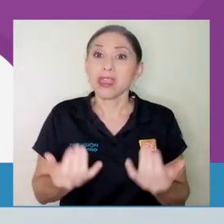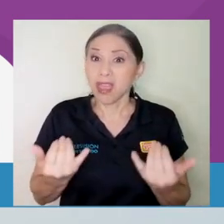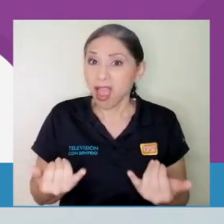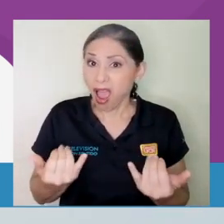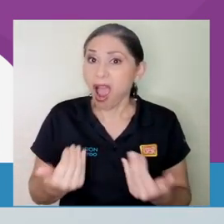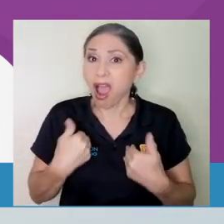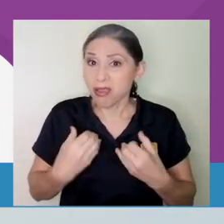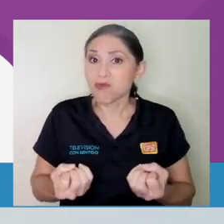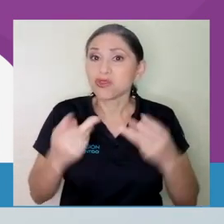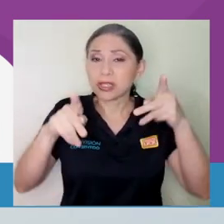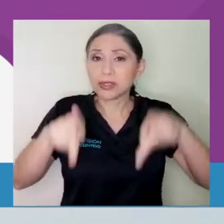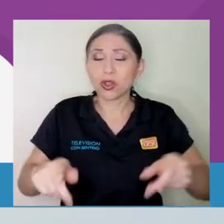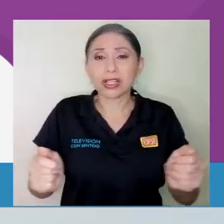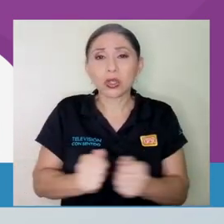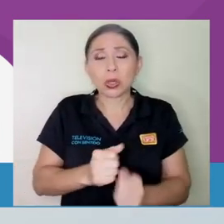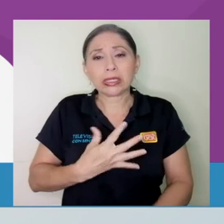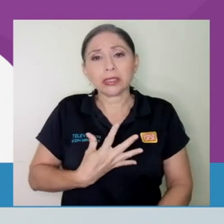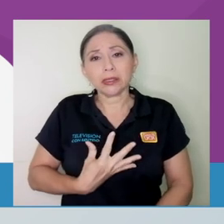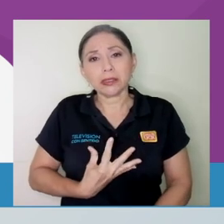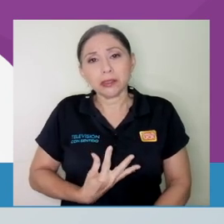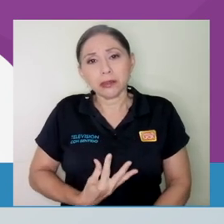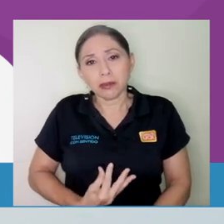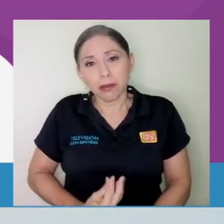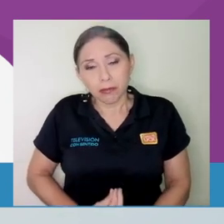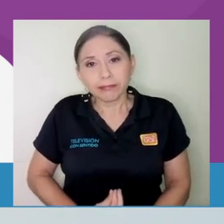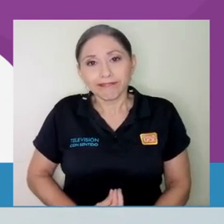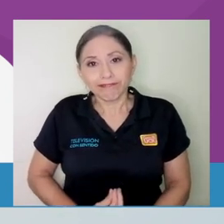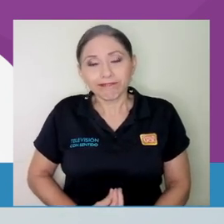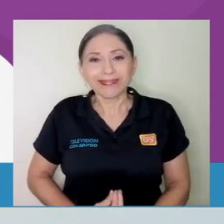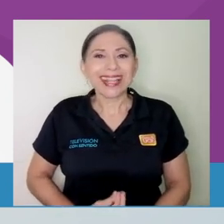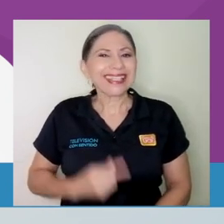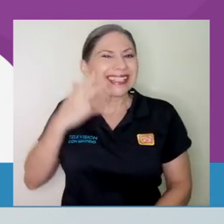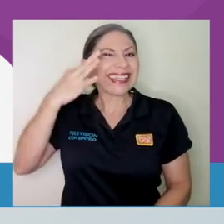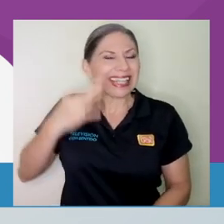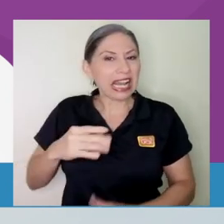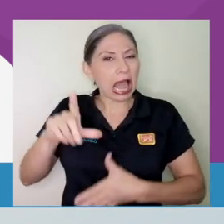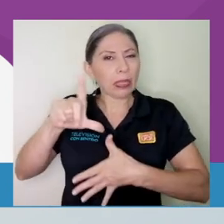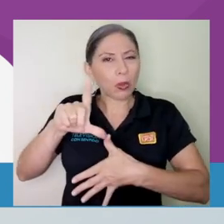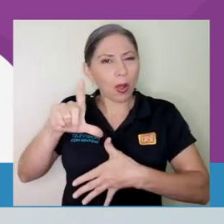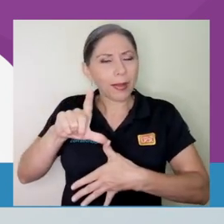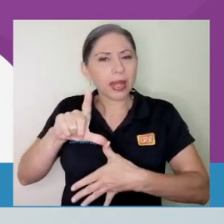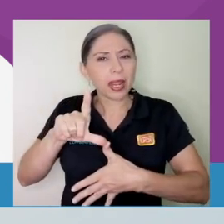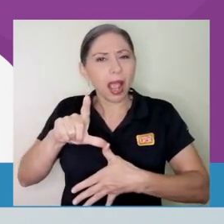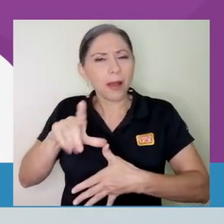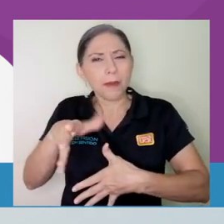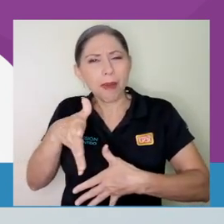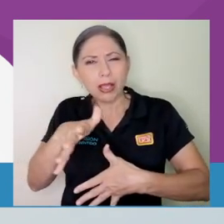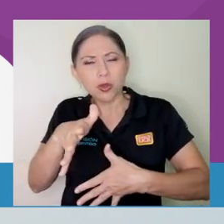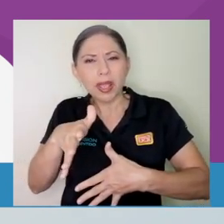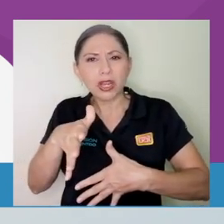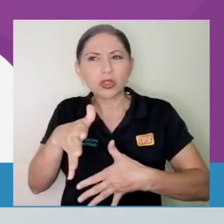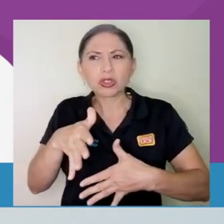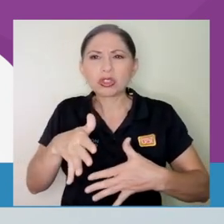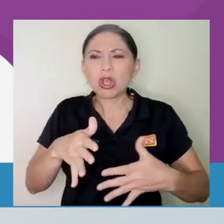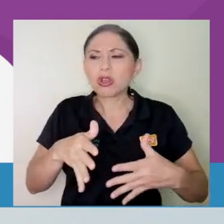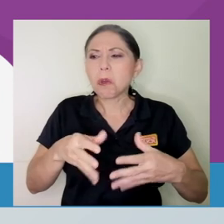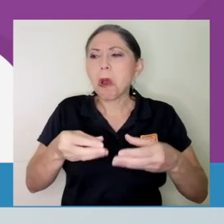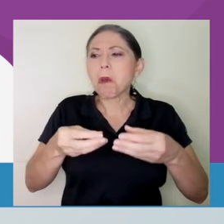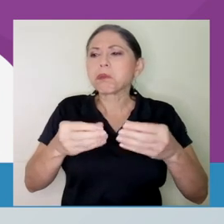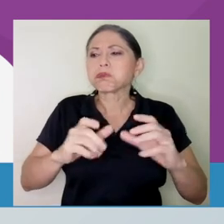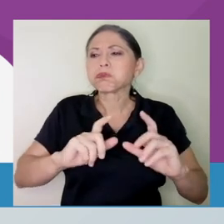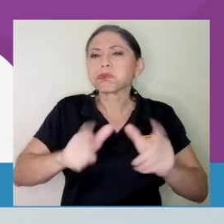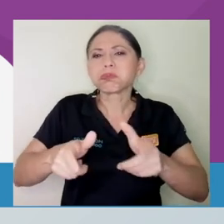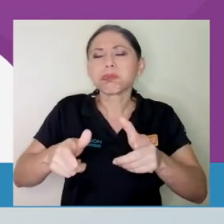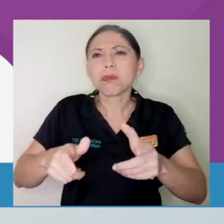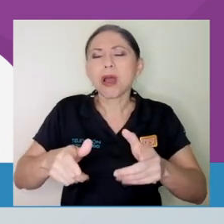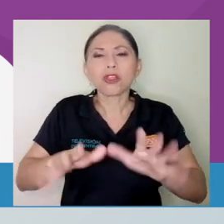estimación en Latinoamérica de que más o menos se desperdician, perdón, que en